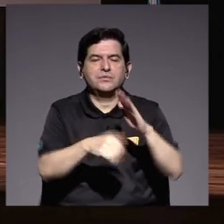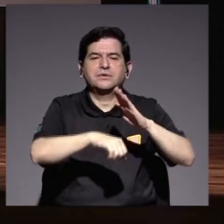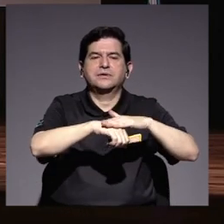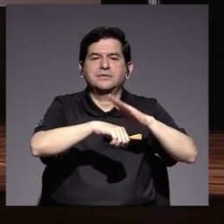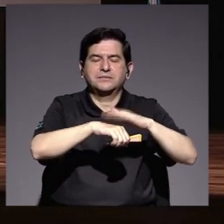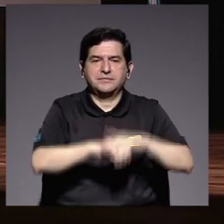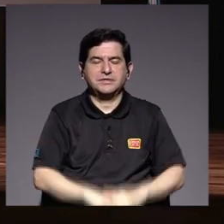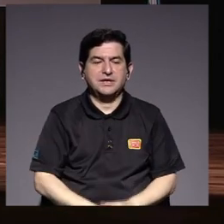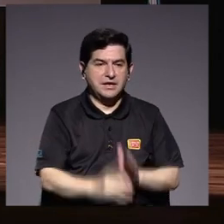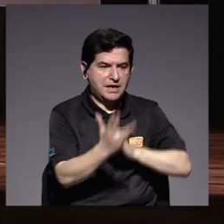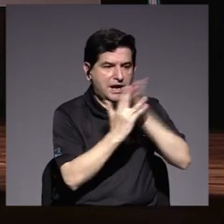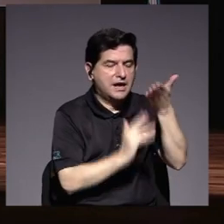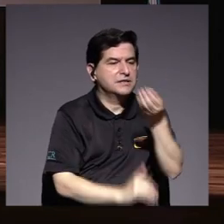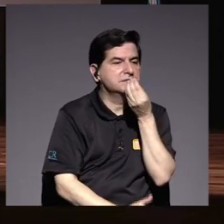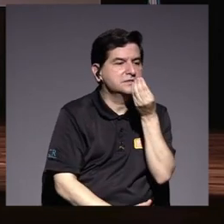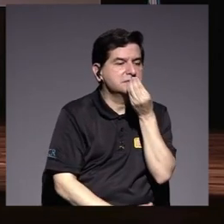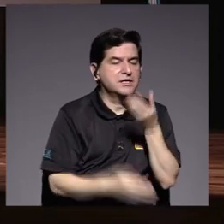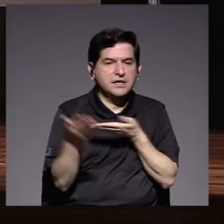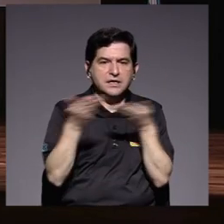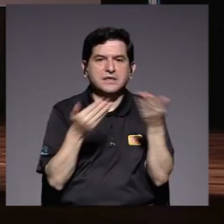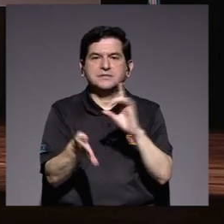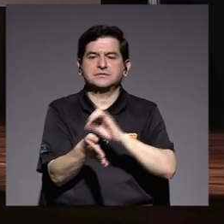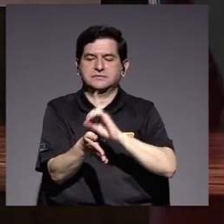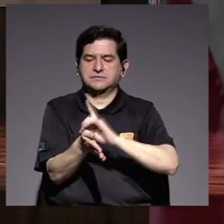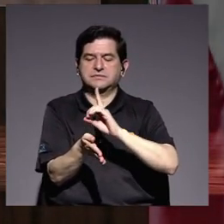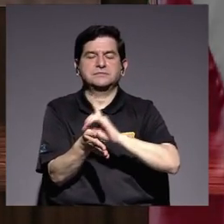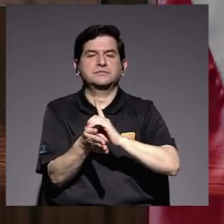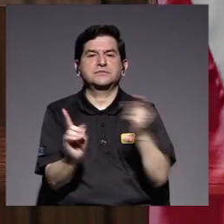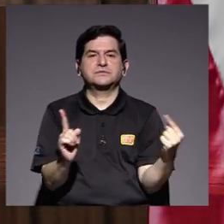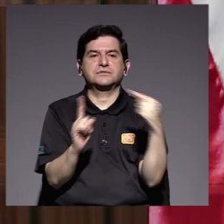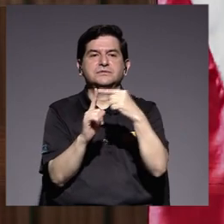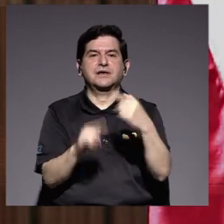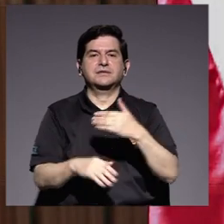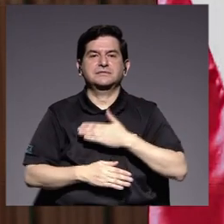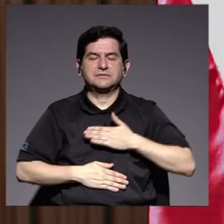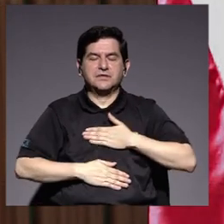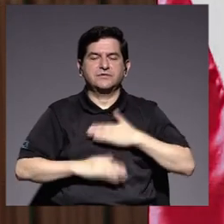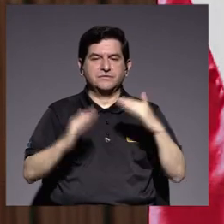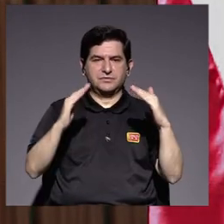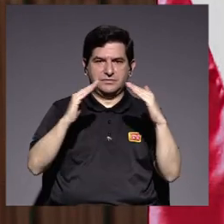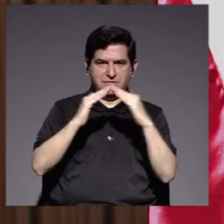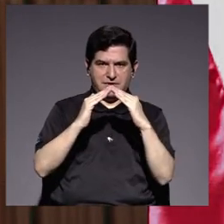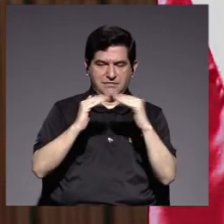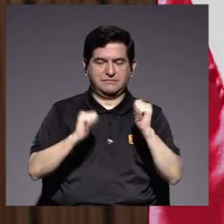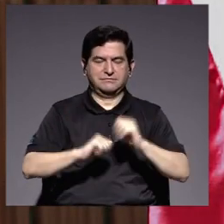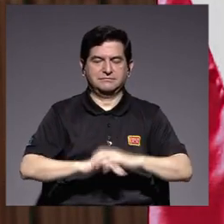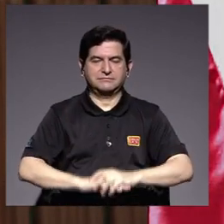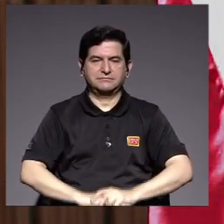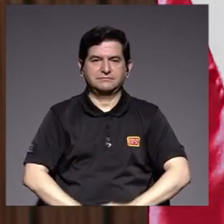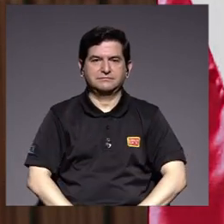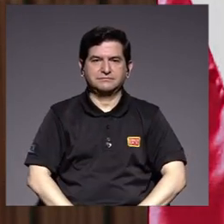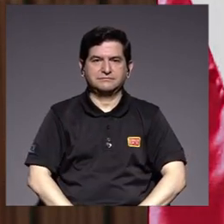desde acceder a alimentación y servicios médicos hasta gozar de una residencia entre otros